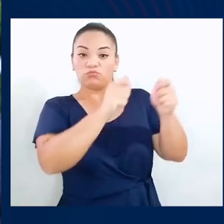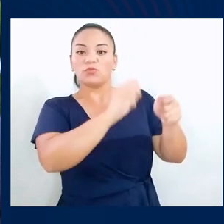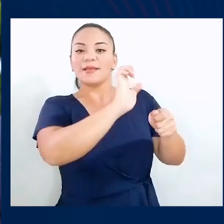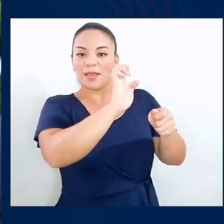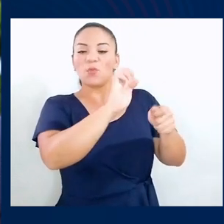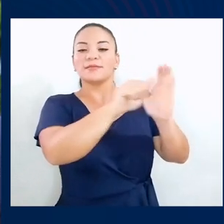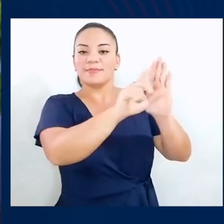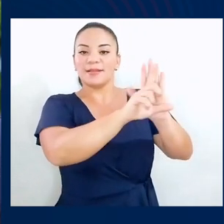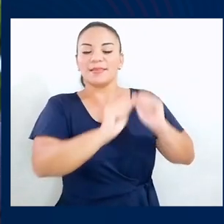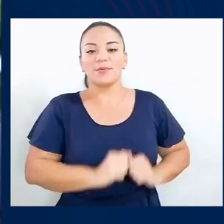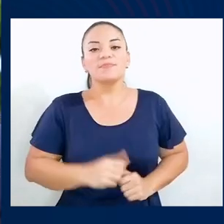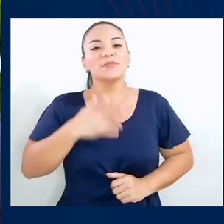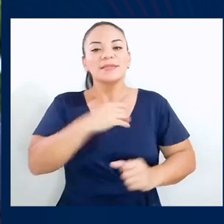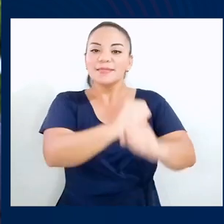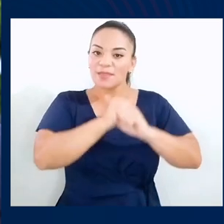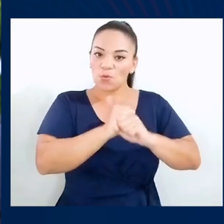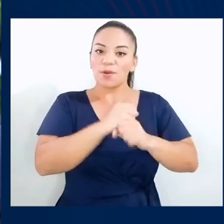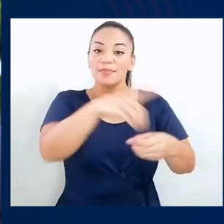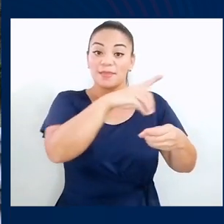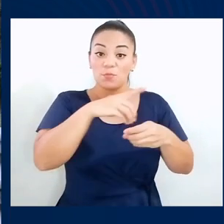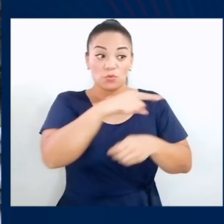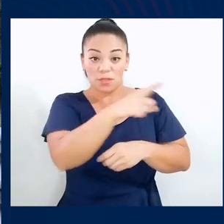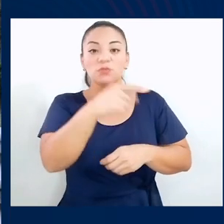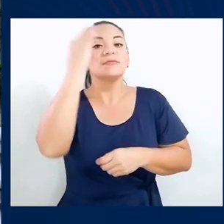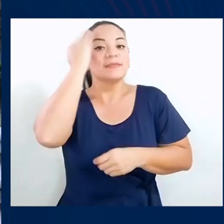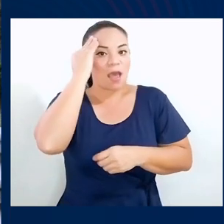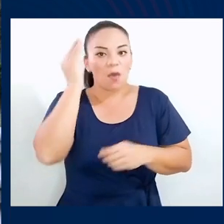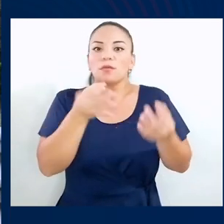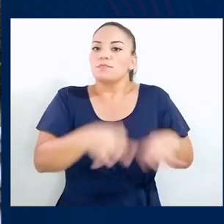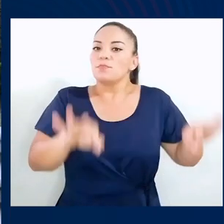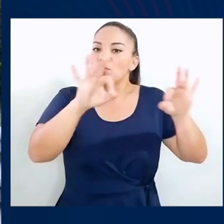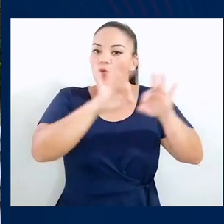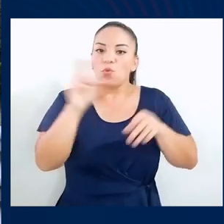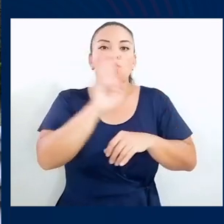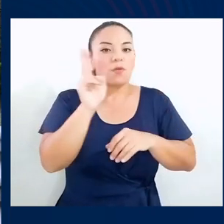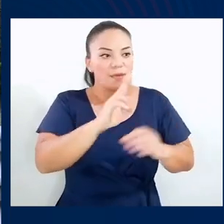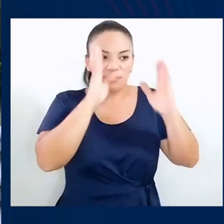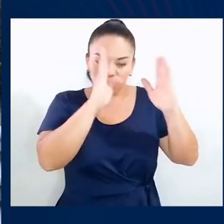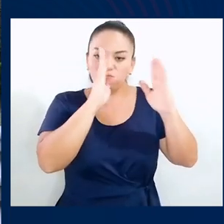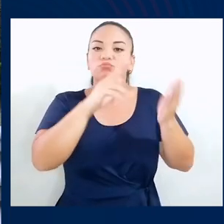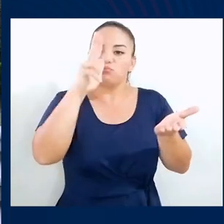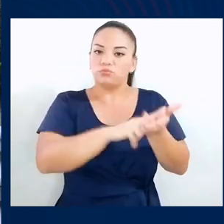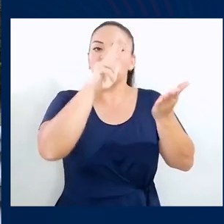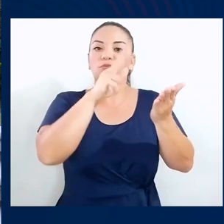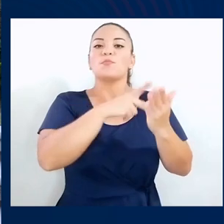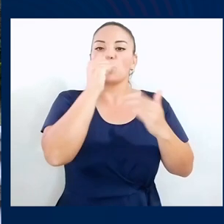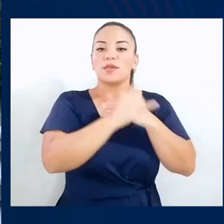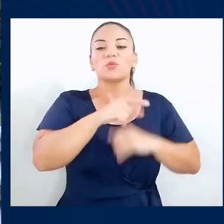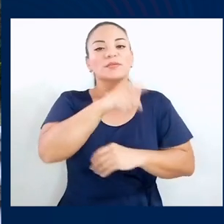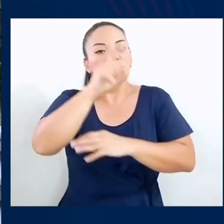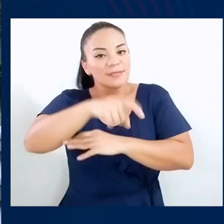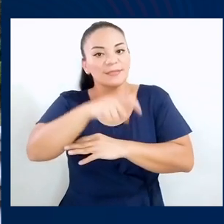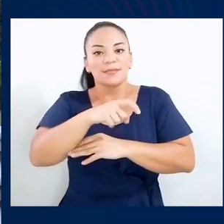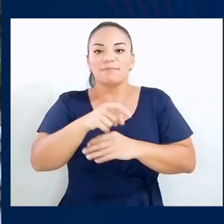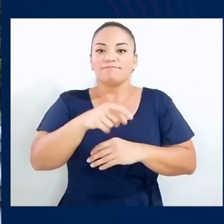Bueno, presidente, vamos a presentar este proyecto en la Asamblea Legislativa en enero. Yo estoy absolutamente convencida que los señores diputados están conscientes de la